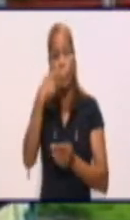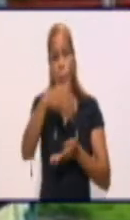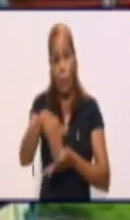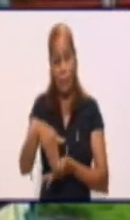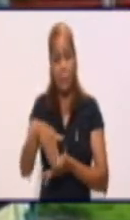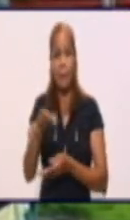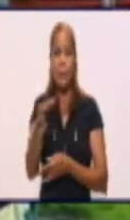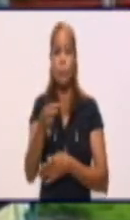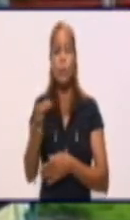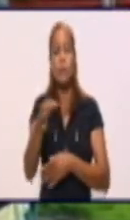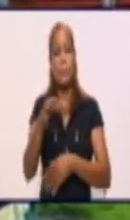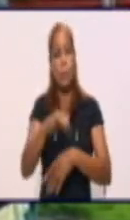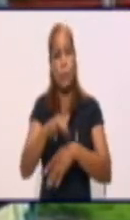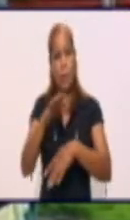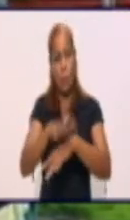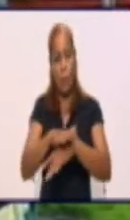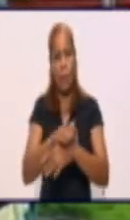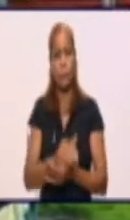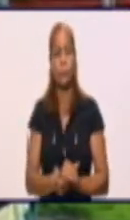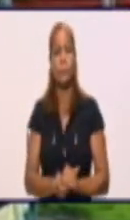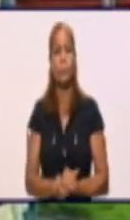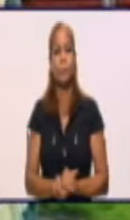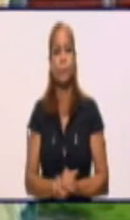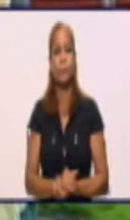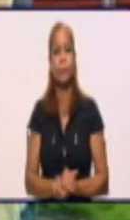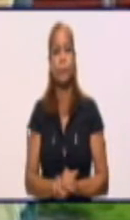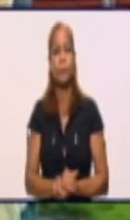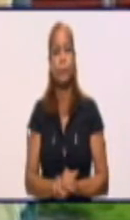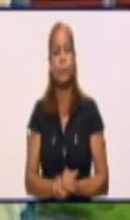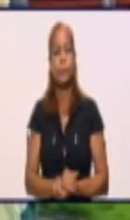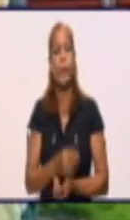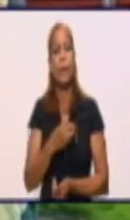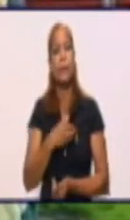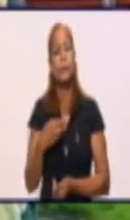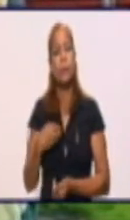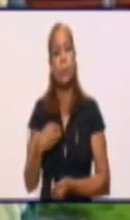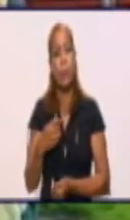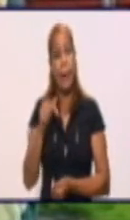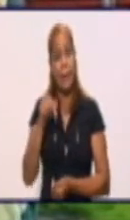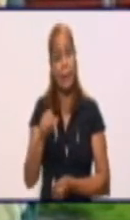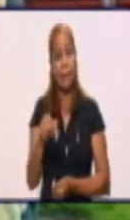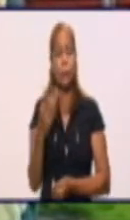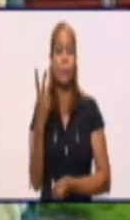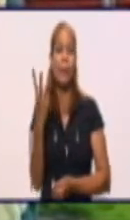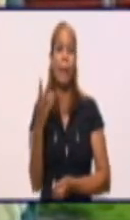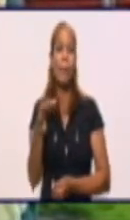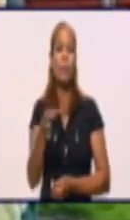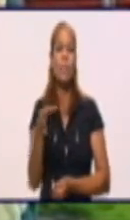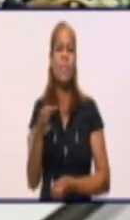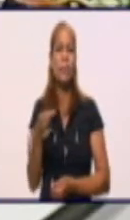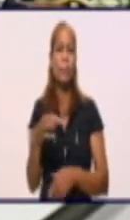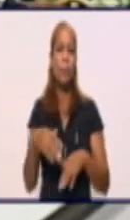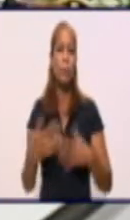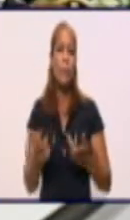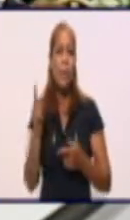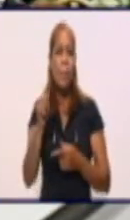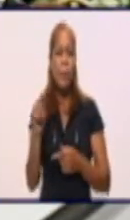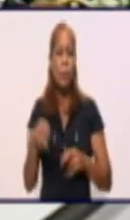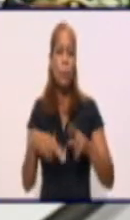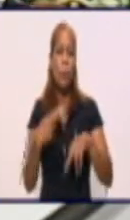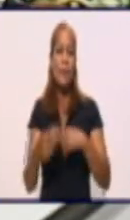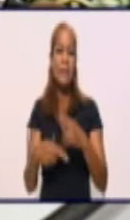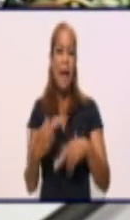de Río Cauto. Doctora, en estos tres territorios, ¿qué se está haciendo? Bayamo,